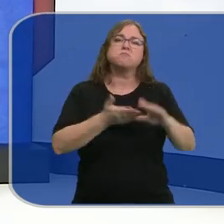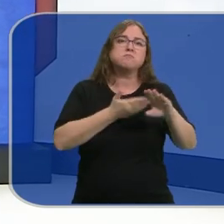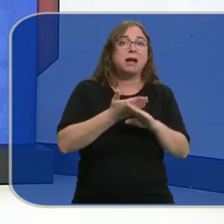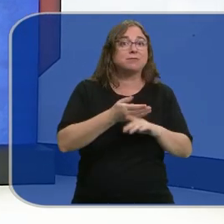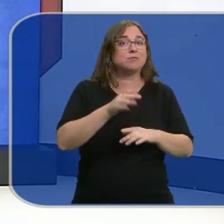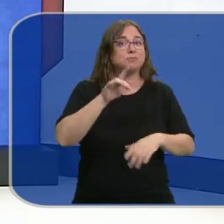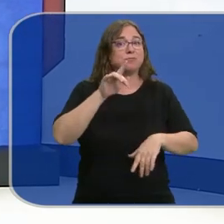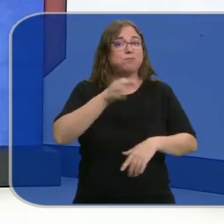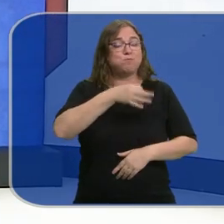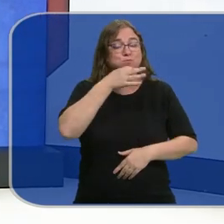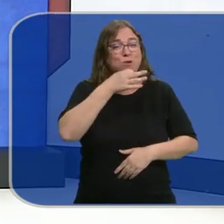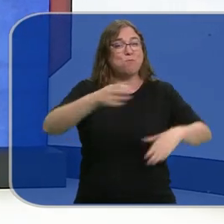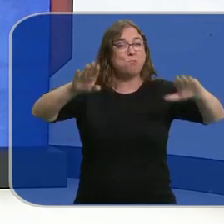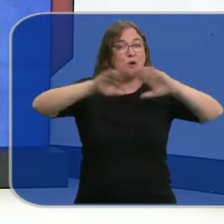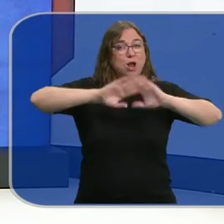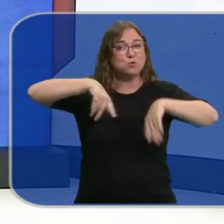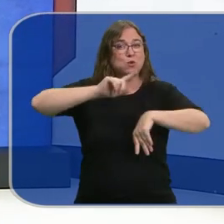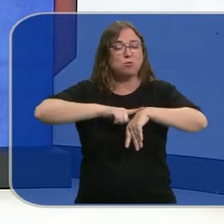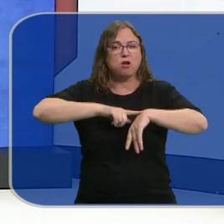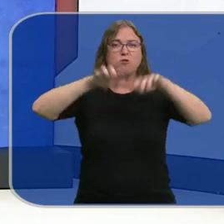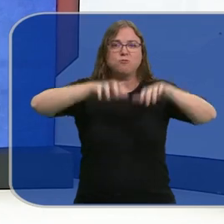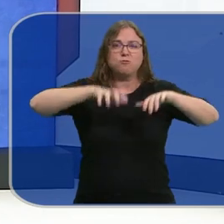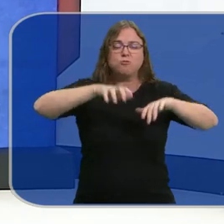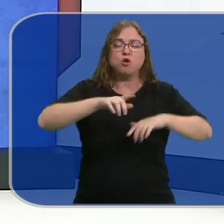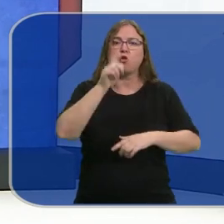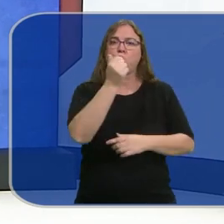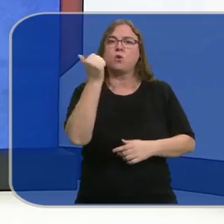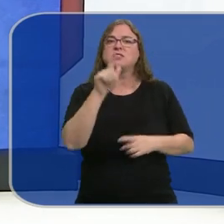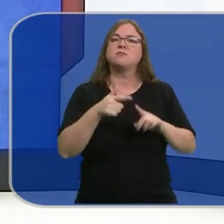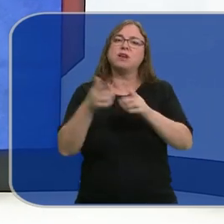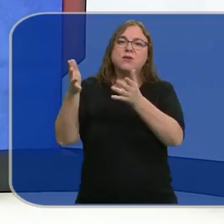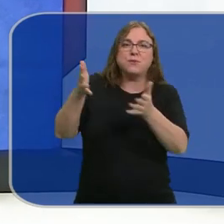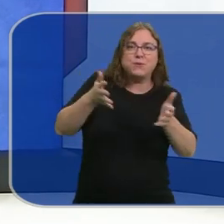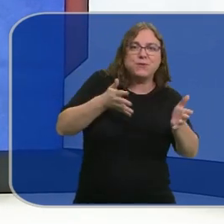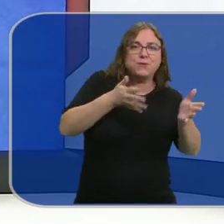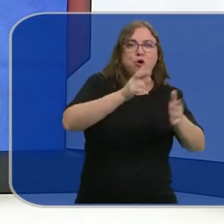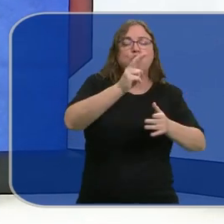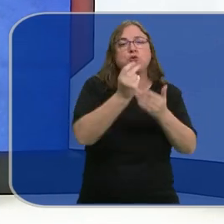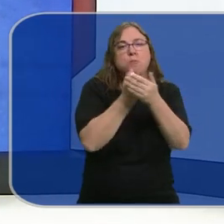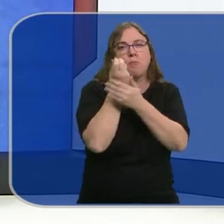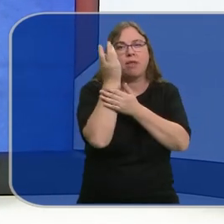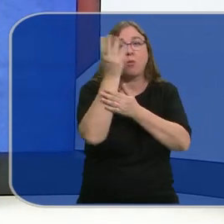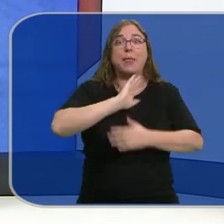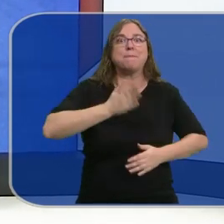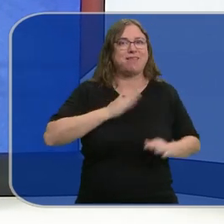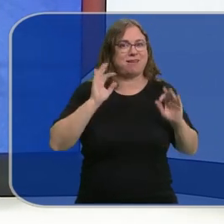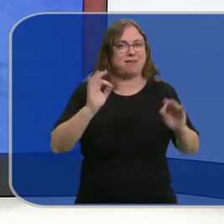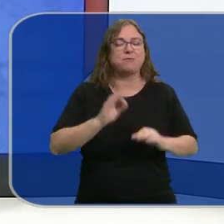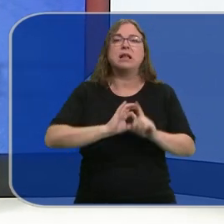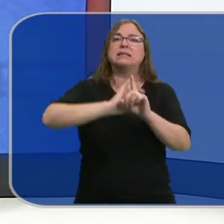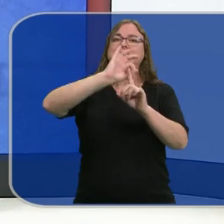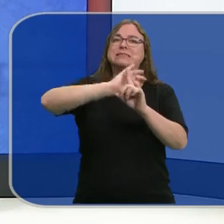generalizarán a partir de la noche de últimas horas de la jornada por el noroeste con la llegada de otro frente de cara a la madrugada de mañana. Las